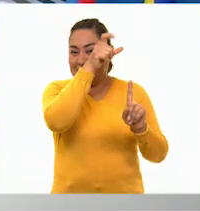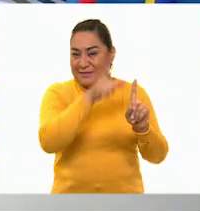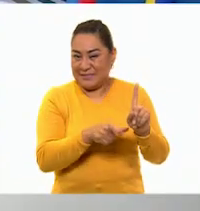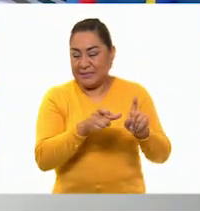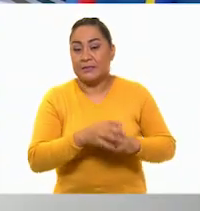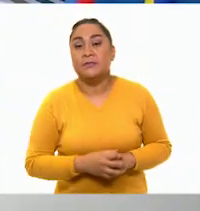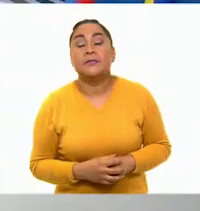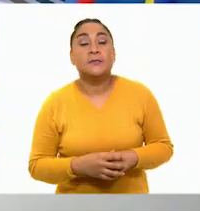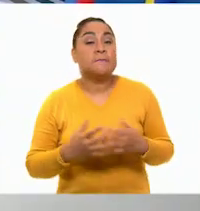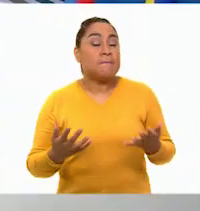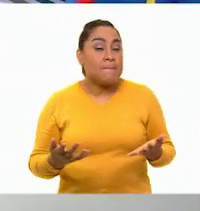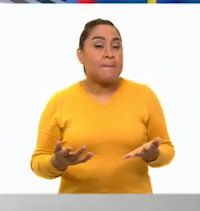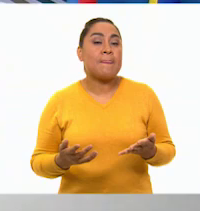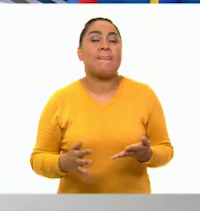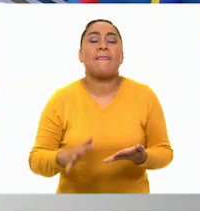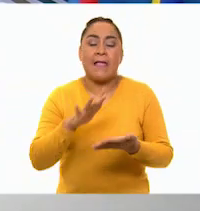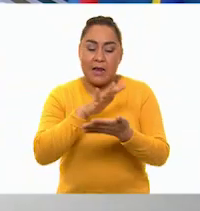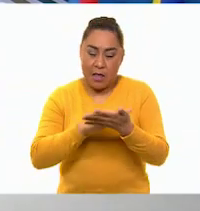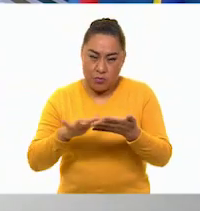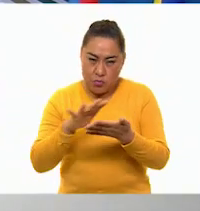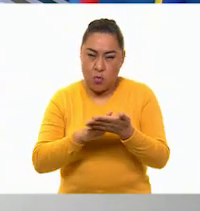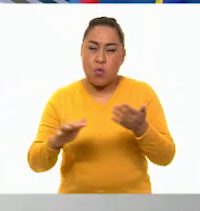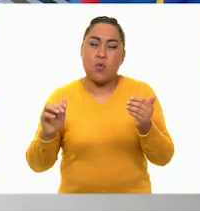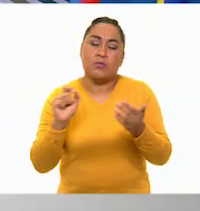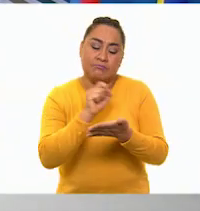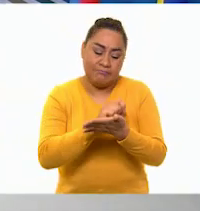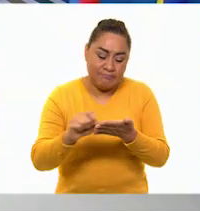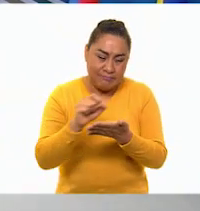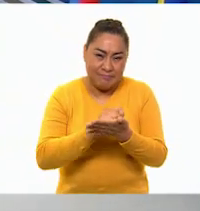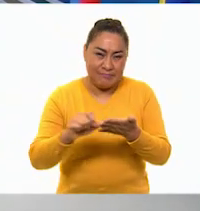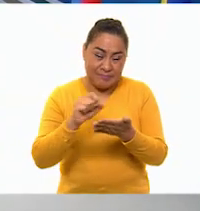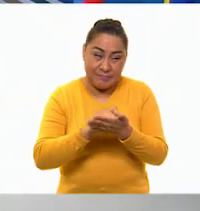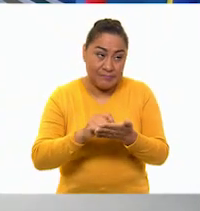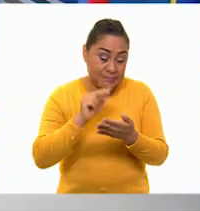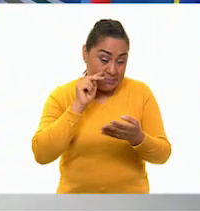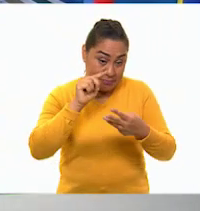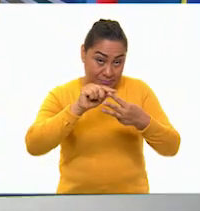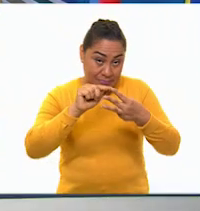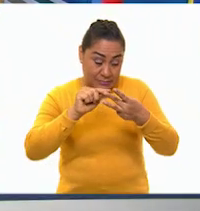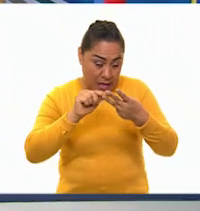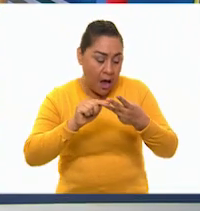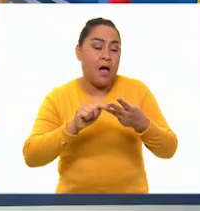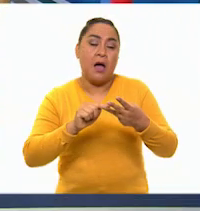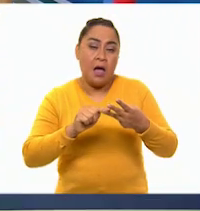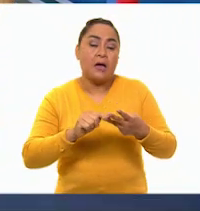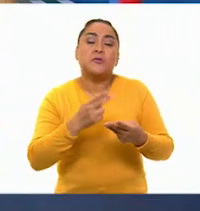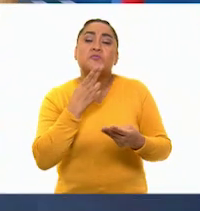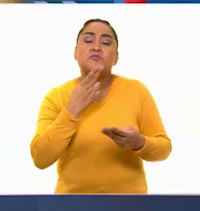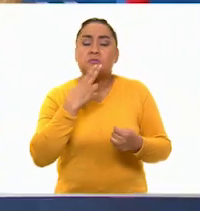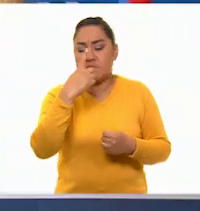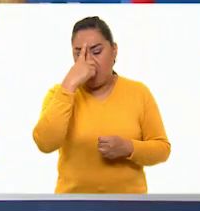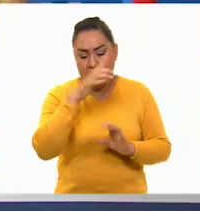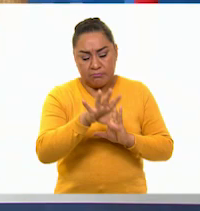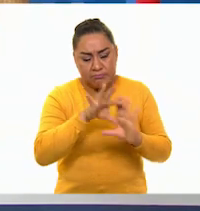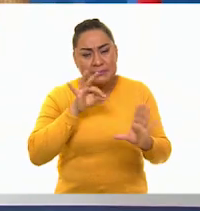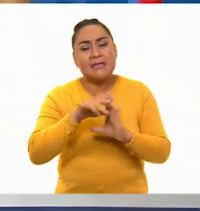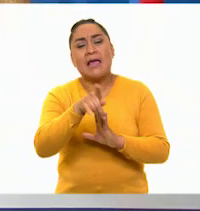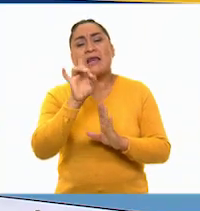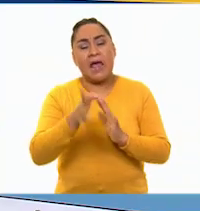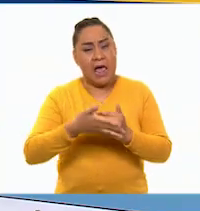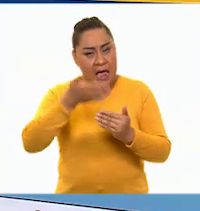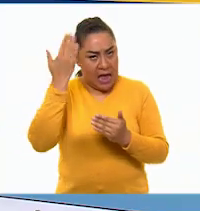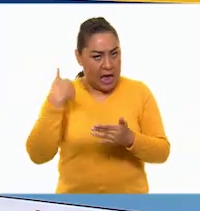y comentario de los textos con base en estas preguntas nos permitirá consolidar capacidades que ya hemos trabajado